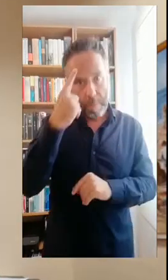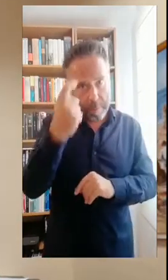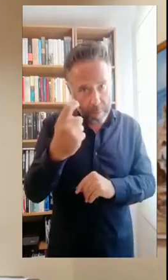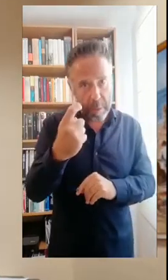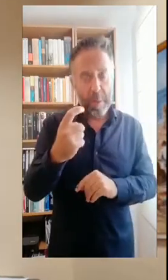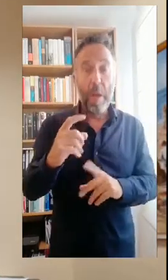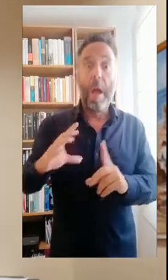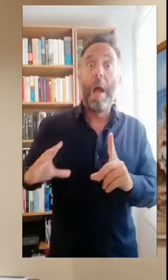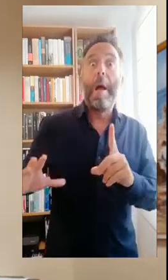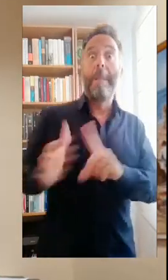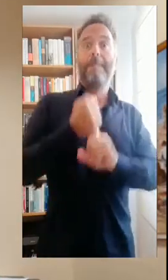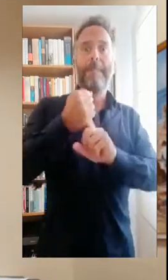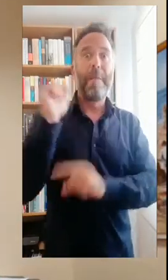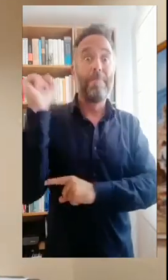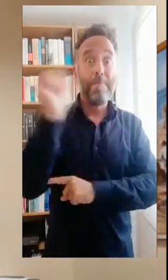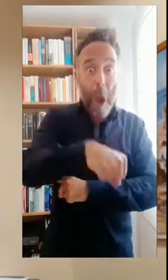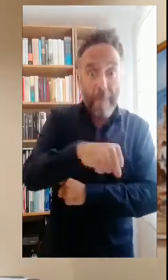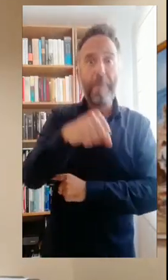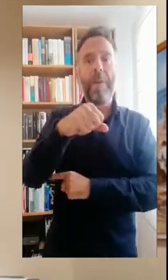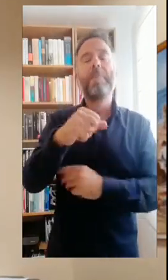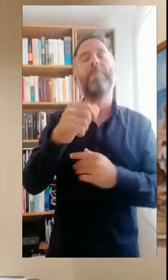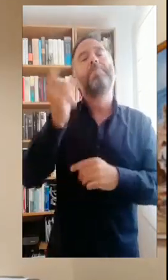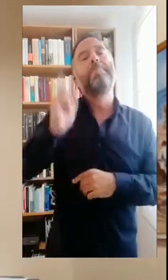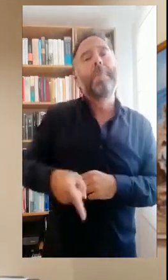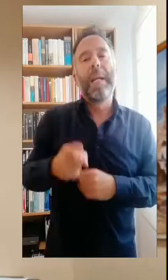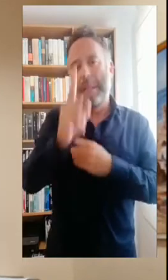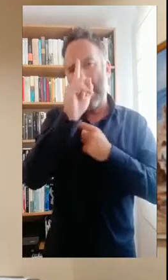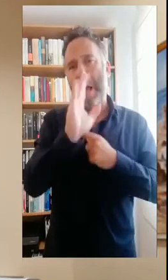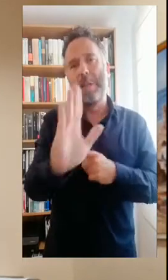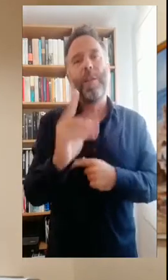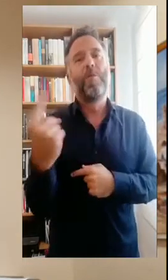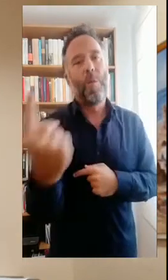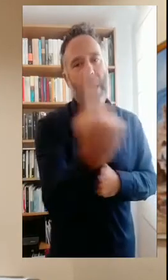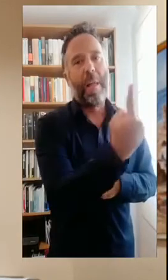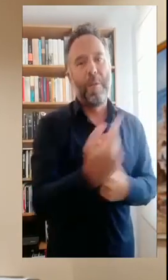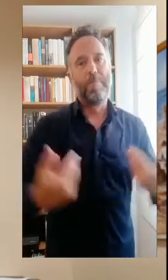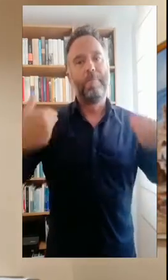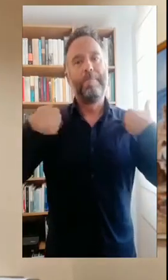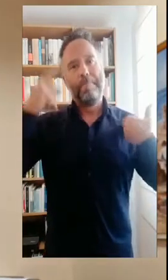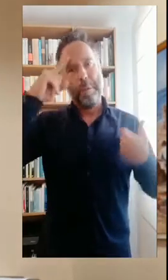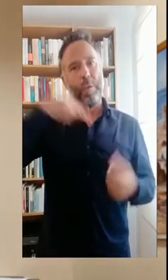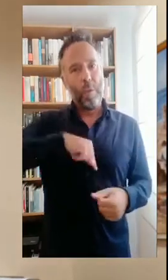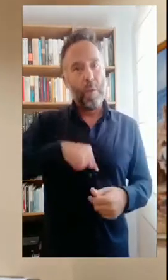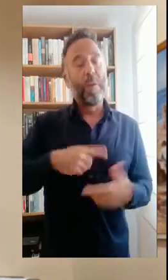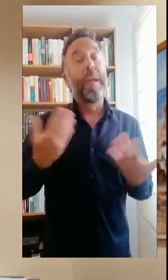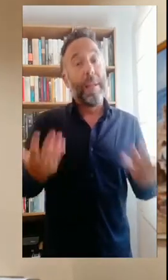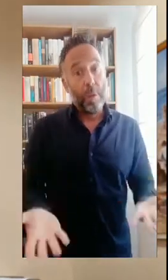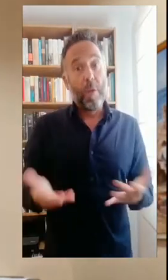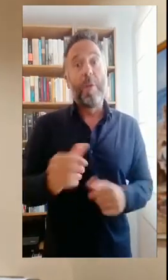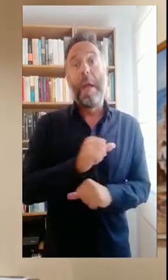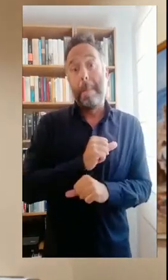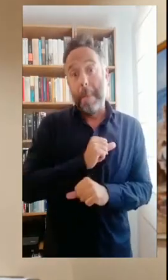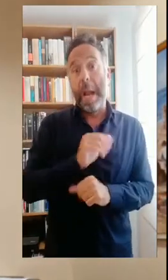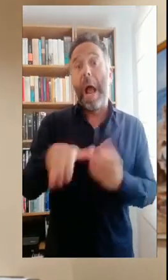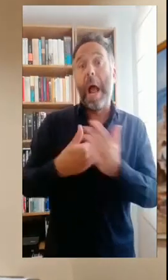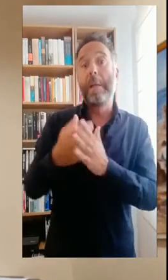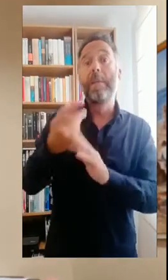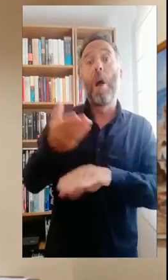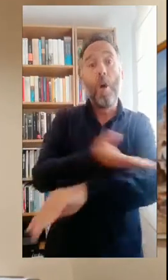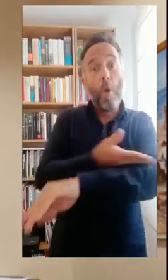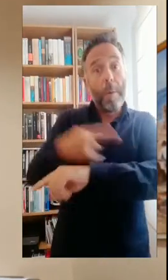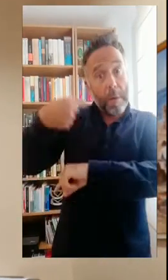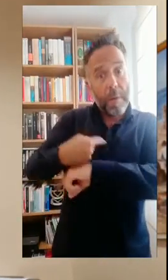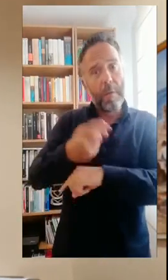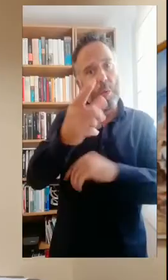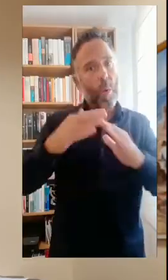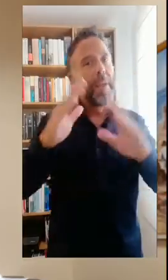supuesto sabiendo que la victoria total de todo va a depender siempre de la actitud que desarrollemos cada uno de nosotros. Así que, hasta la fecha y con las